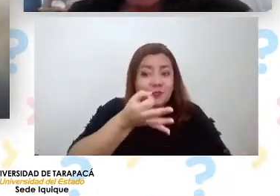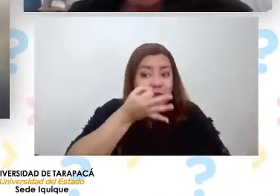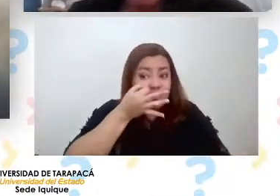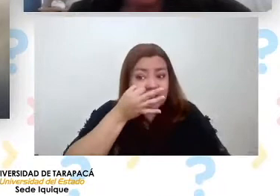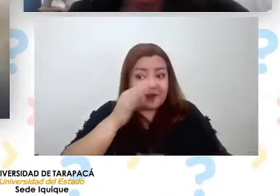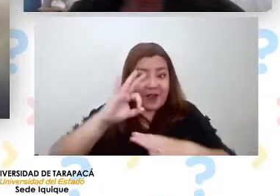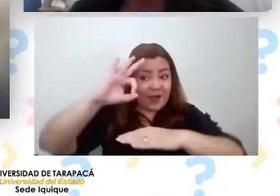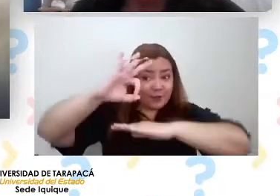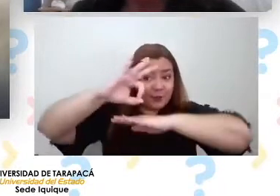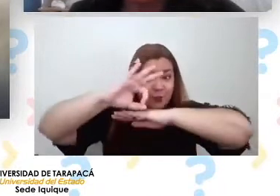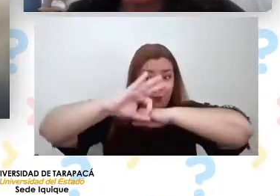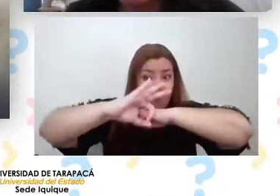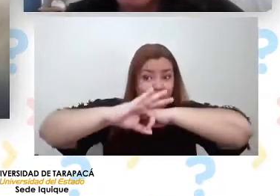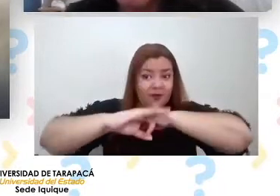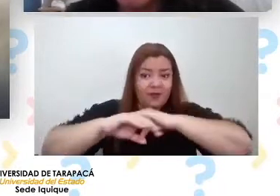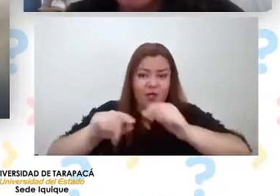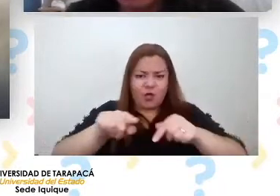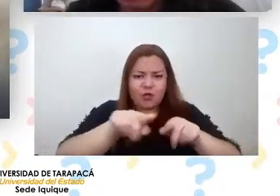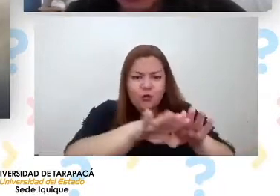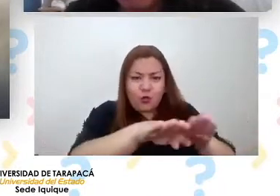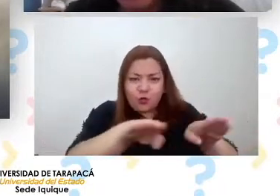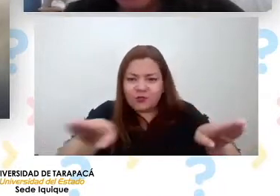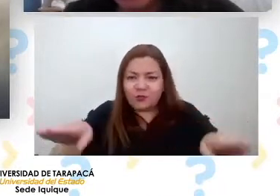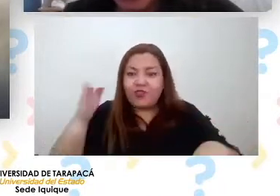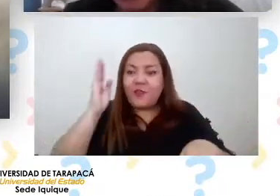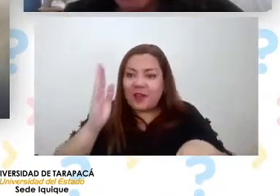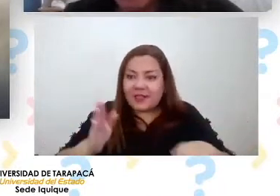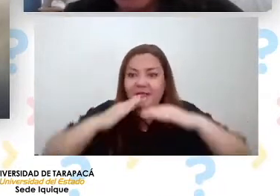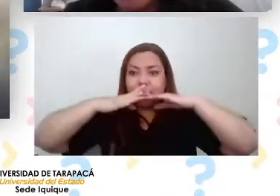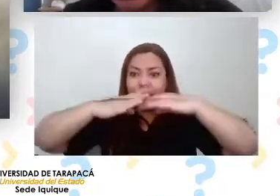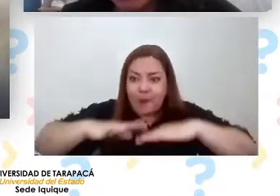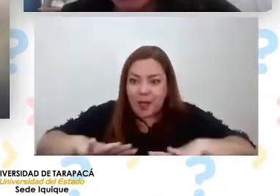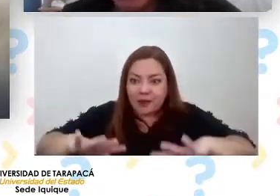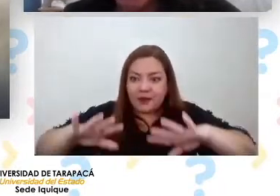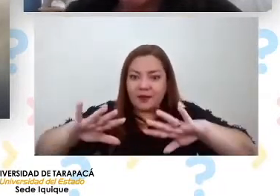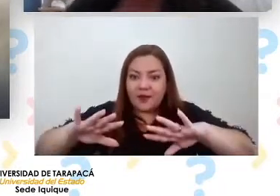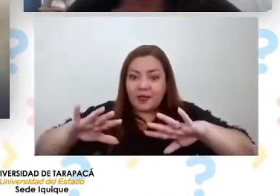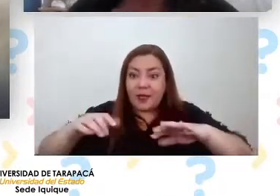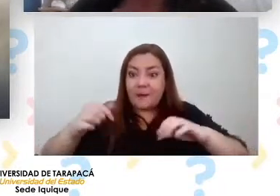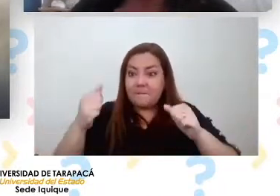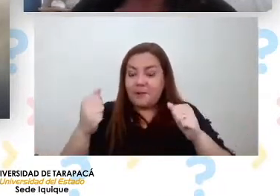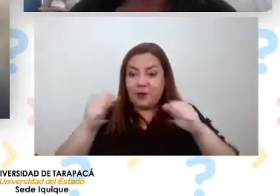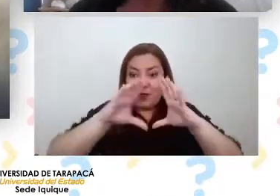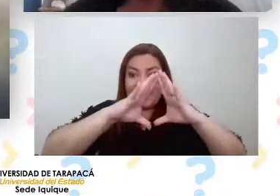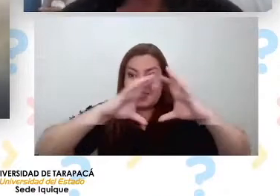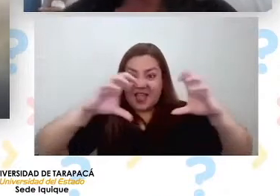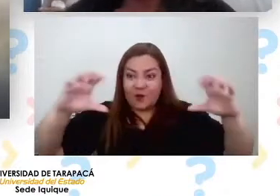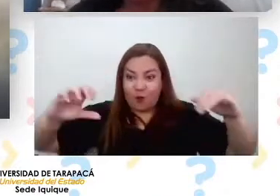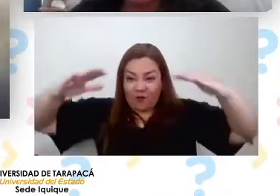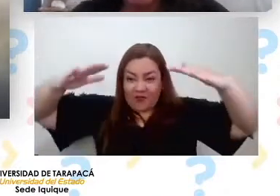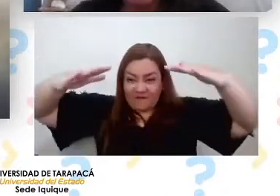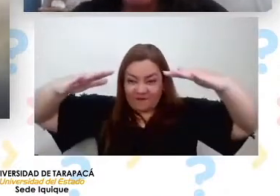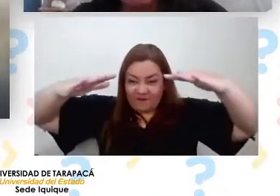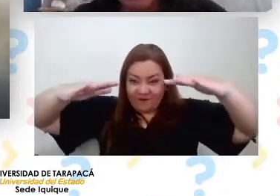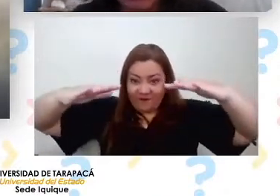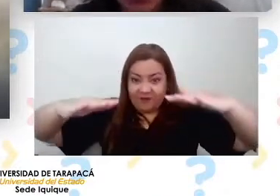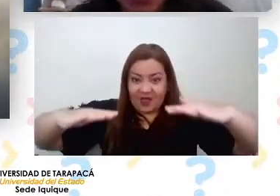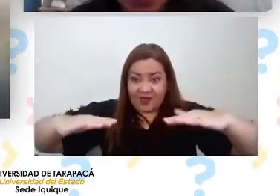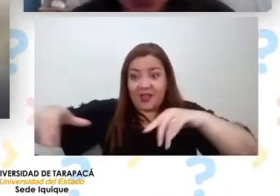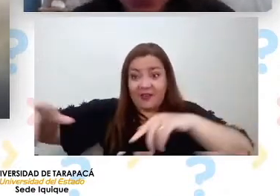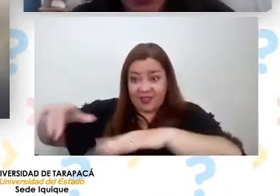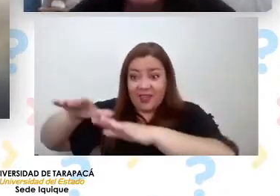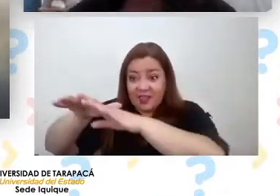esto, todo eso debería ser mar. Pero como la nube de Estratocúmulo, esta nube baja que viene desde el océano